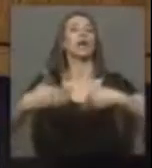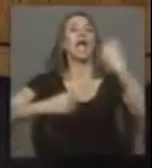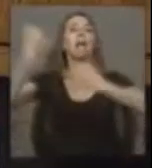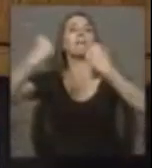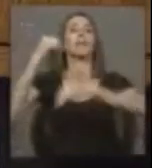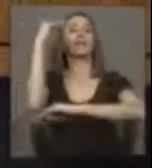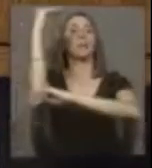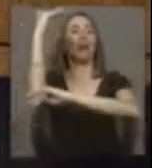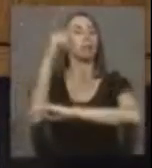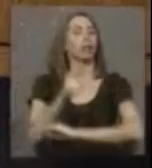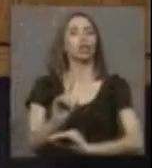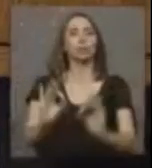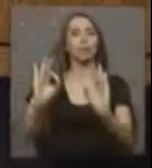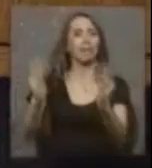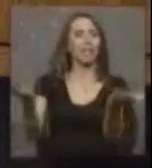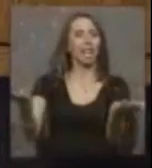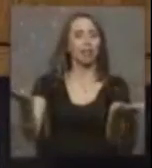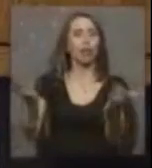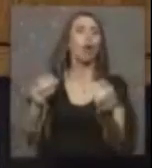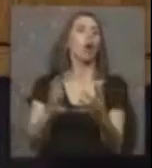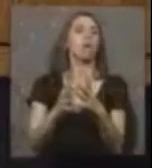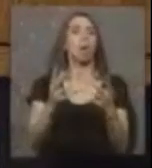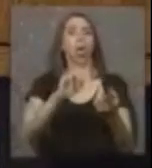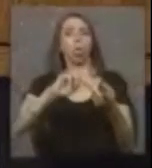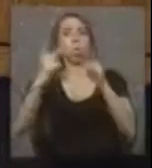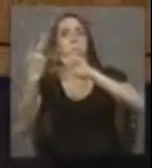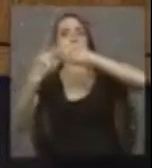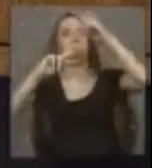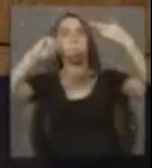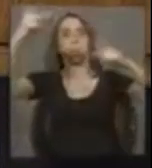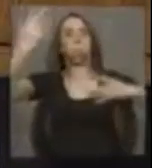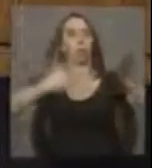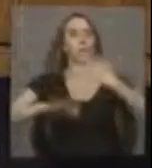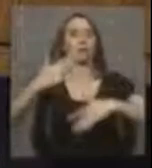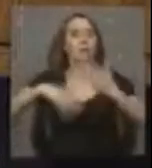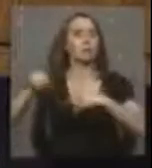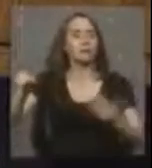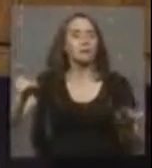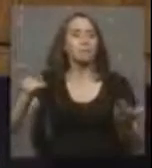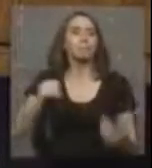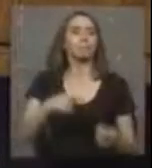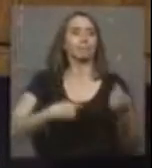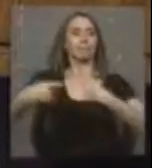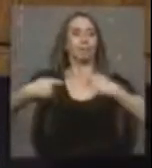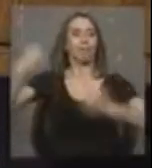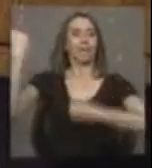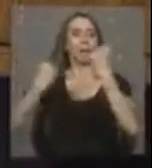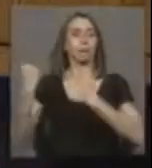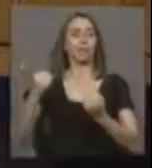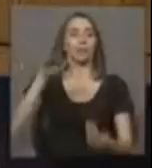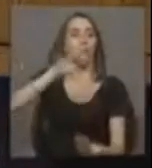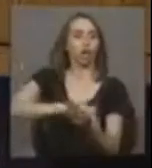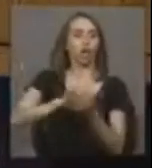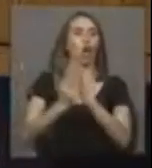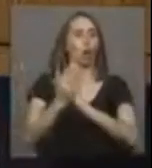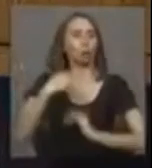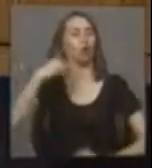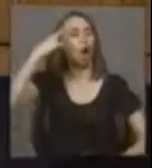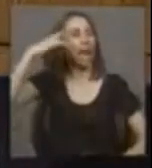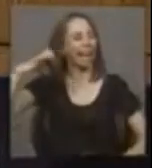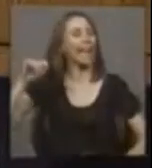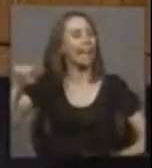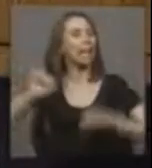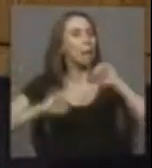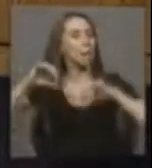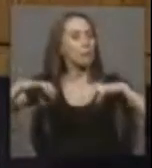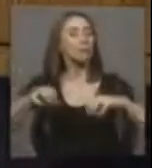Pero esto es un mercado imperfecto. Es un mercado lleno de distorsiones. Es un mercado que yo creo que raya en la colusión. Y mientras